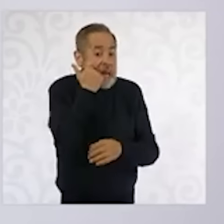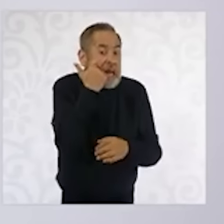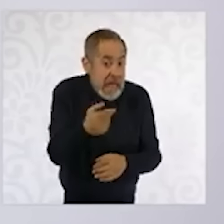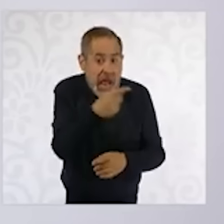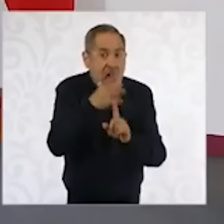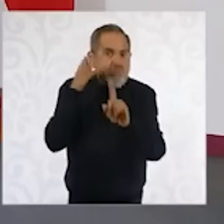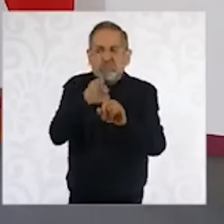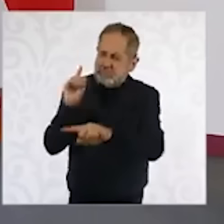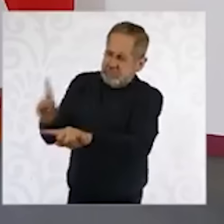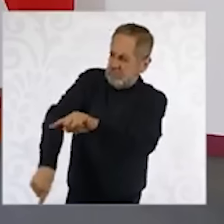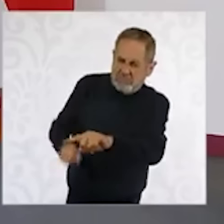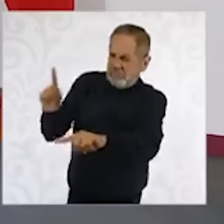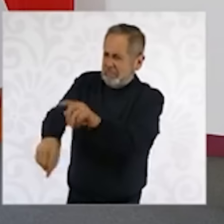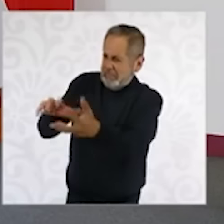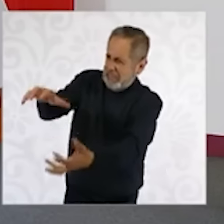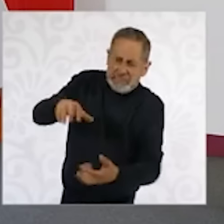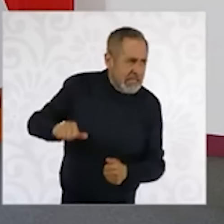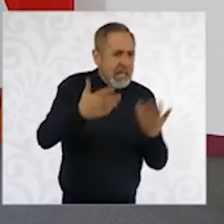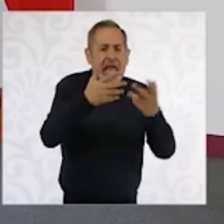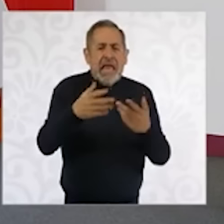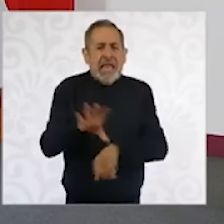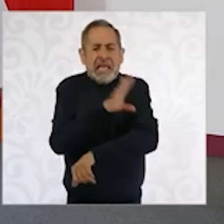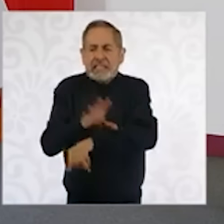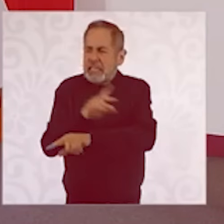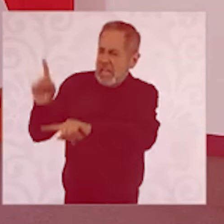era privatizar la industria eléctrica.